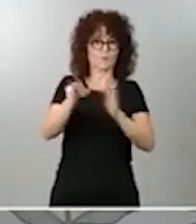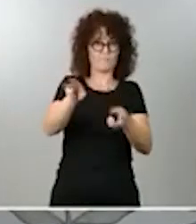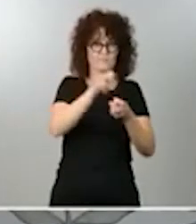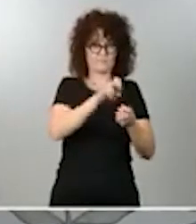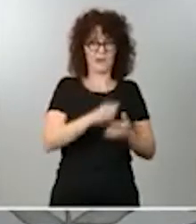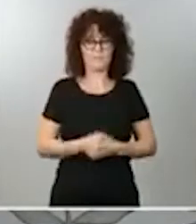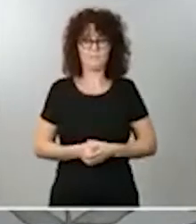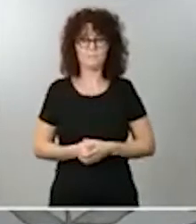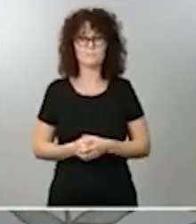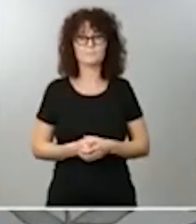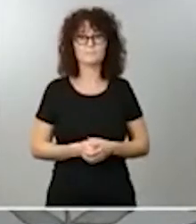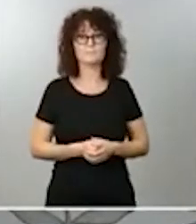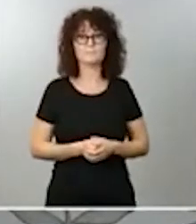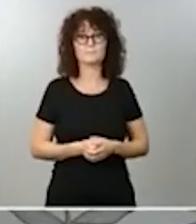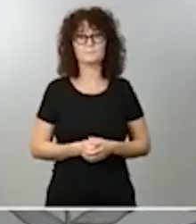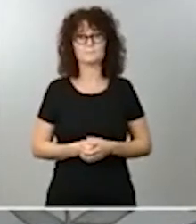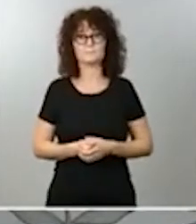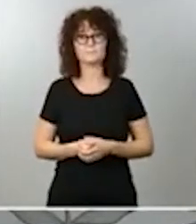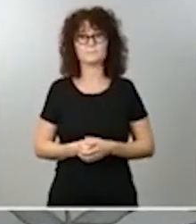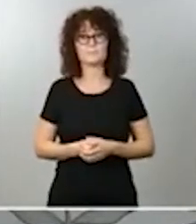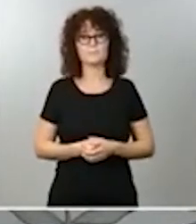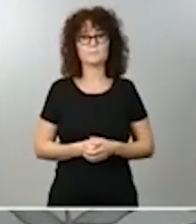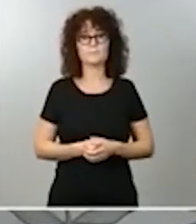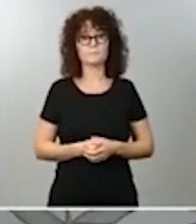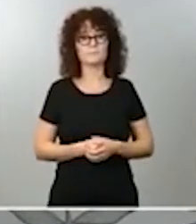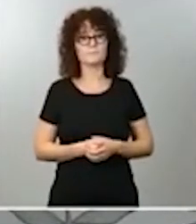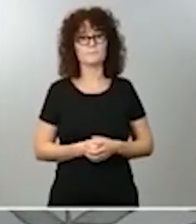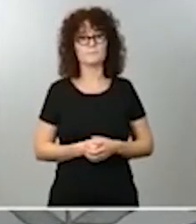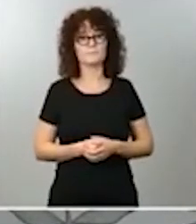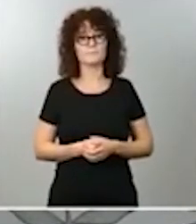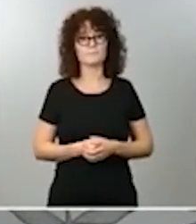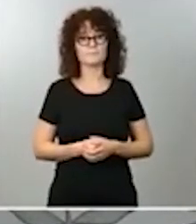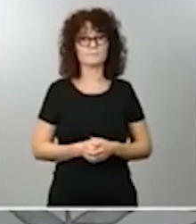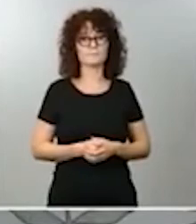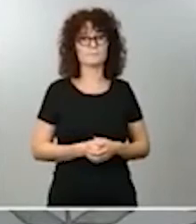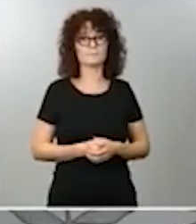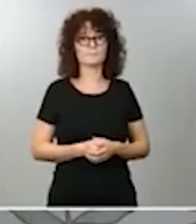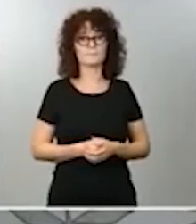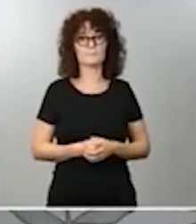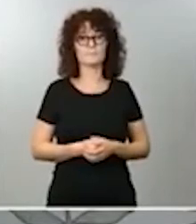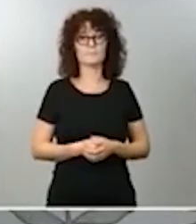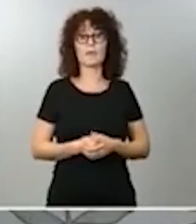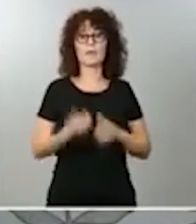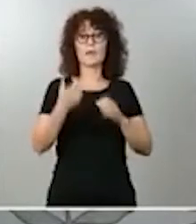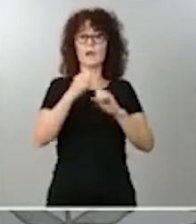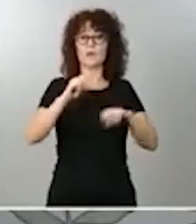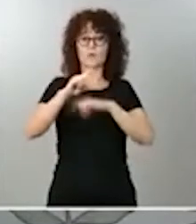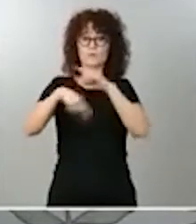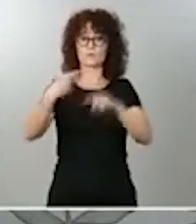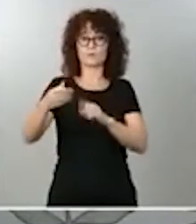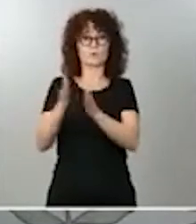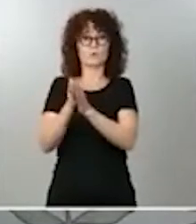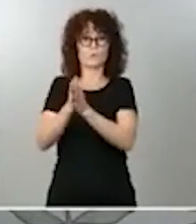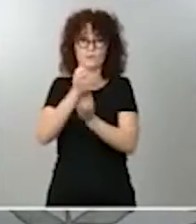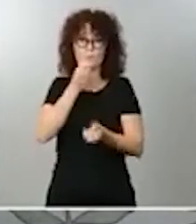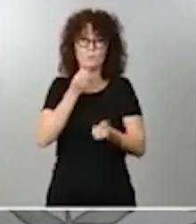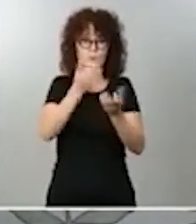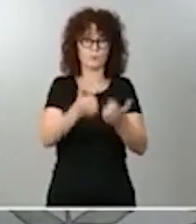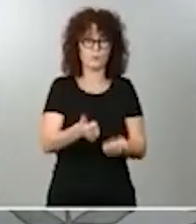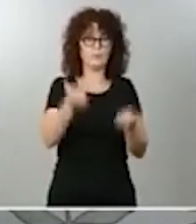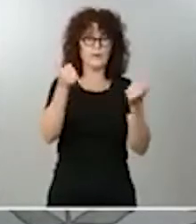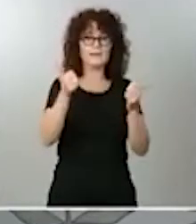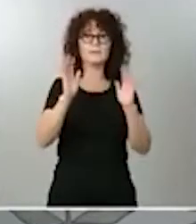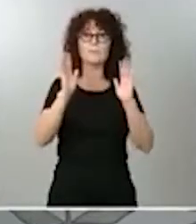planteamiento que pueda trasladarle mi compañera, decirle que, insistirle en que la